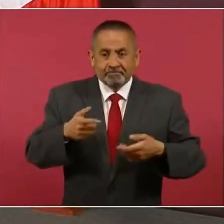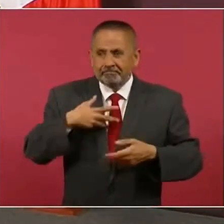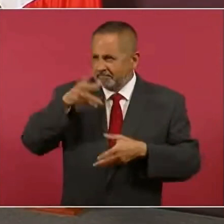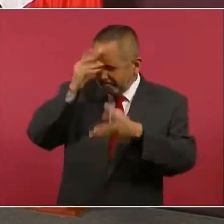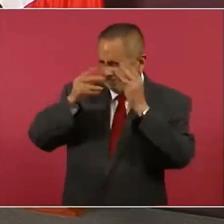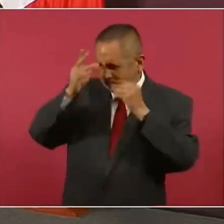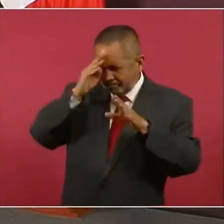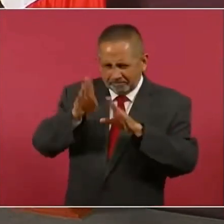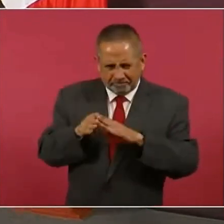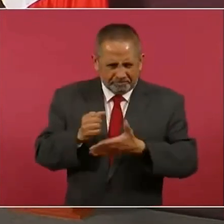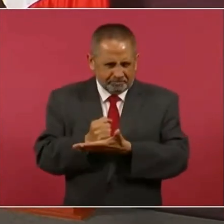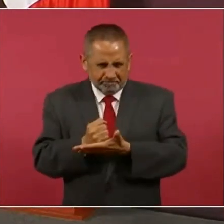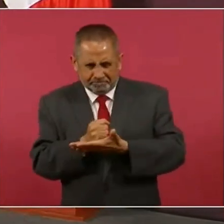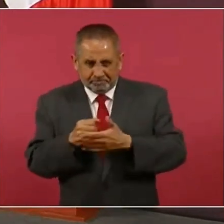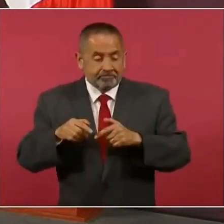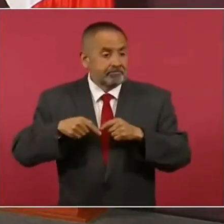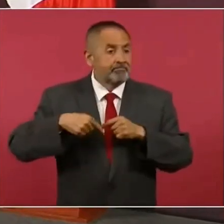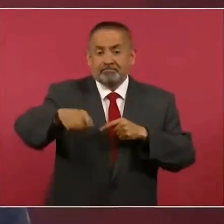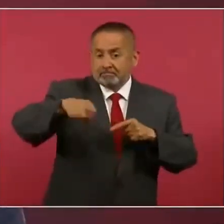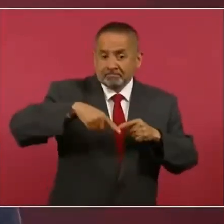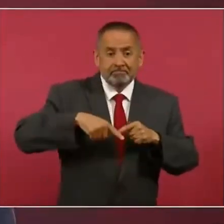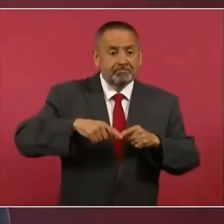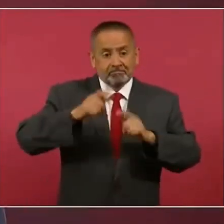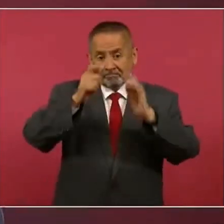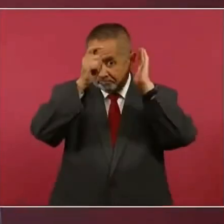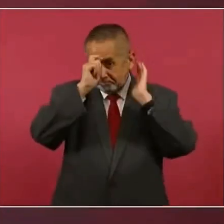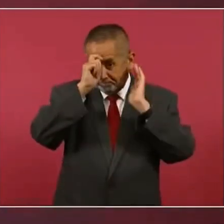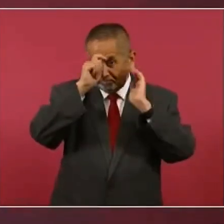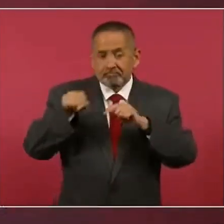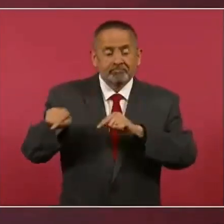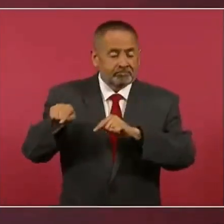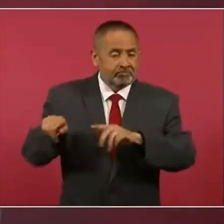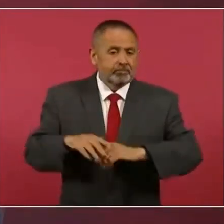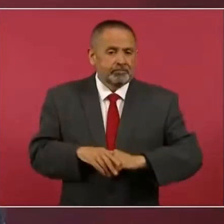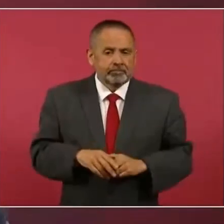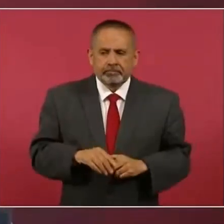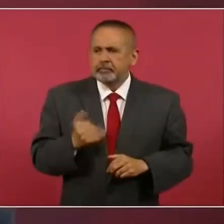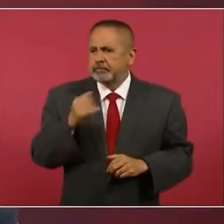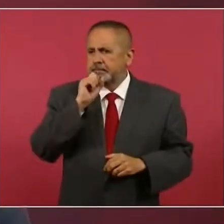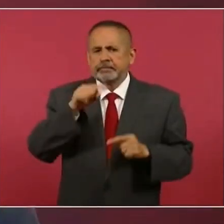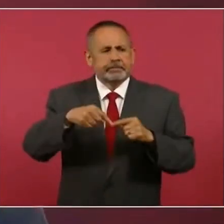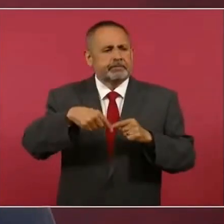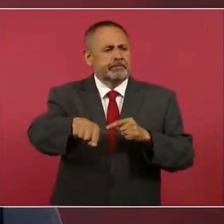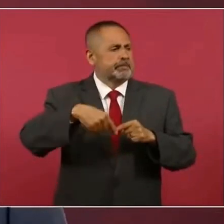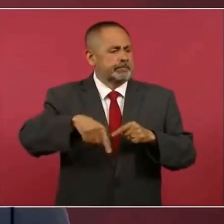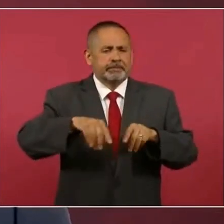Y además, en estos días se da a conocer